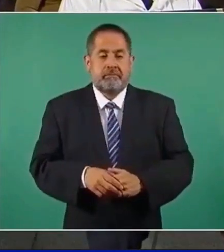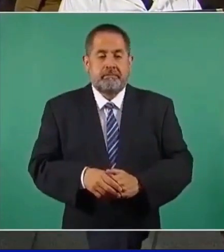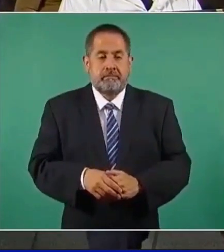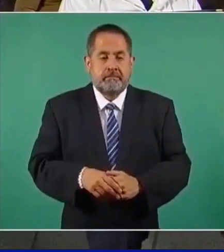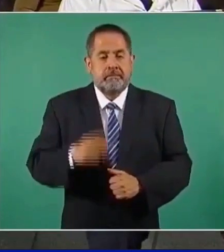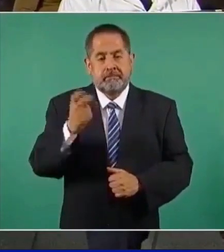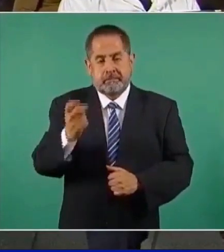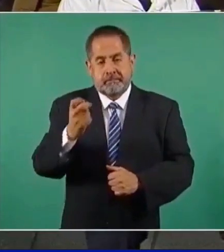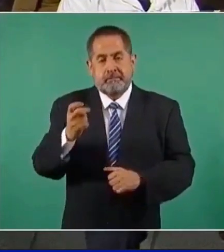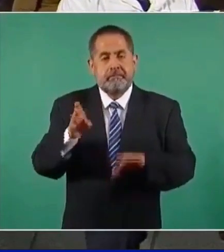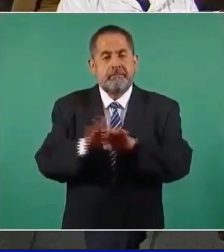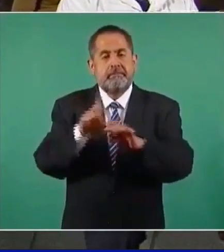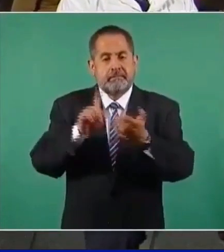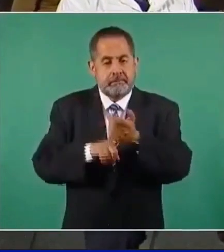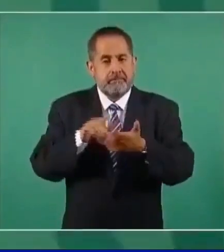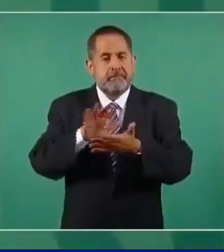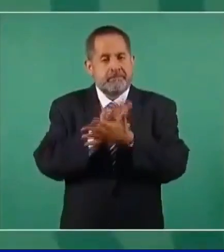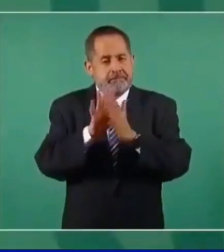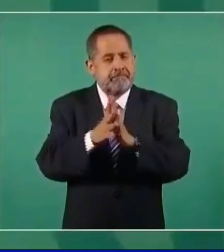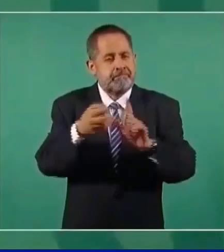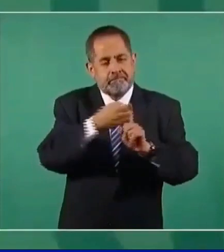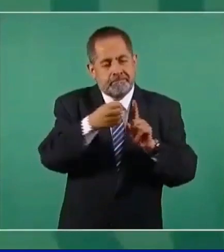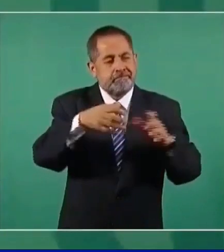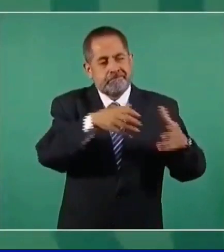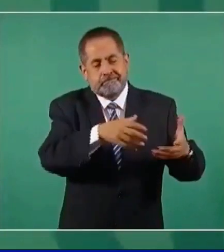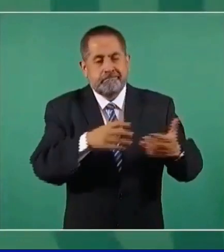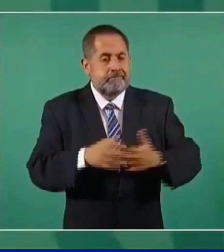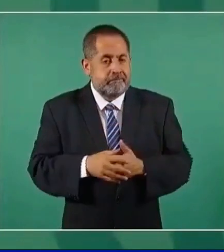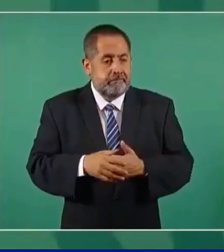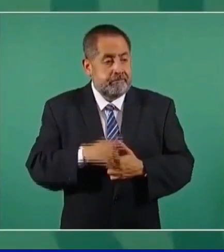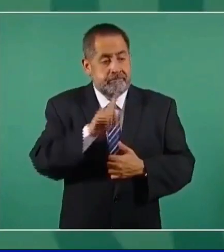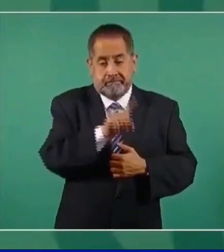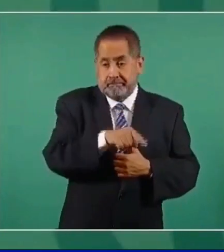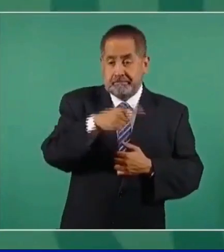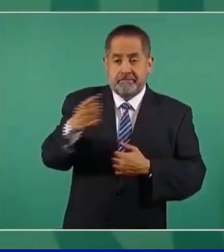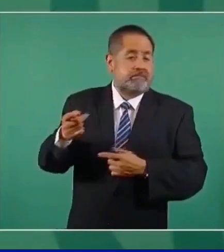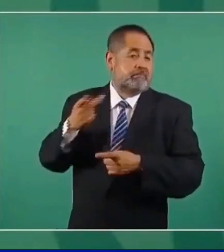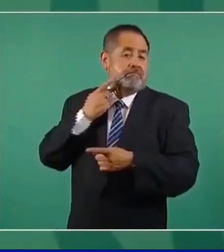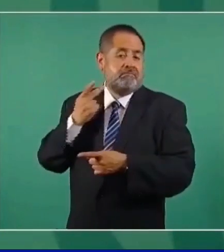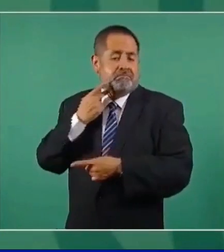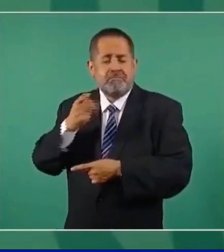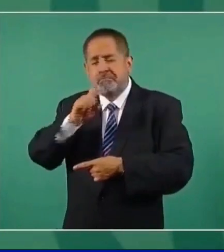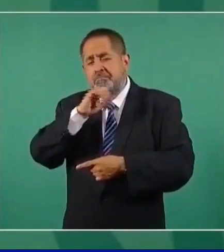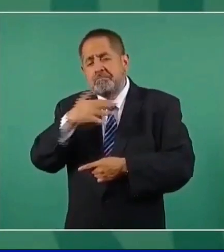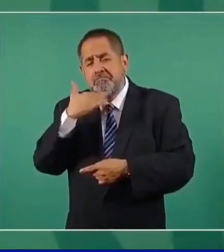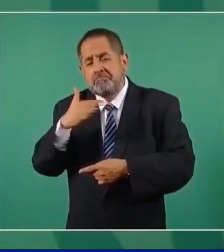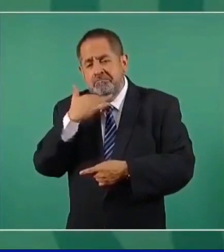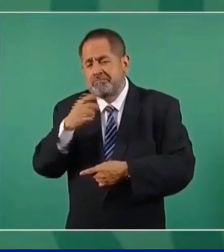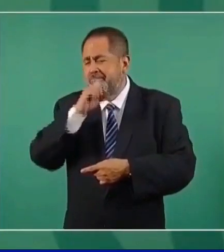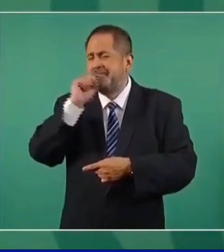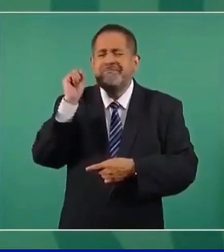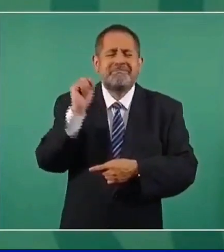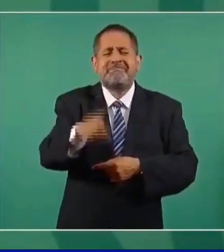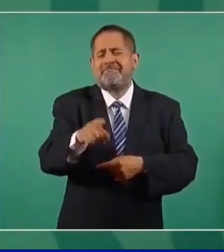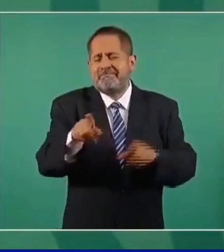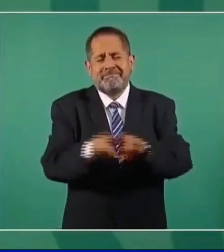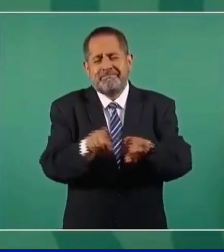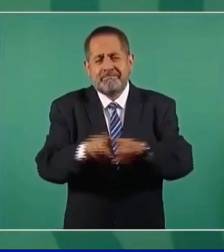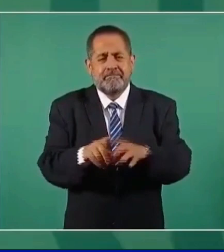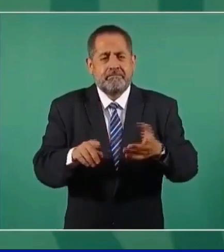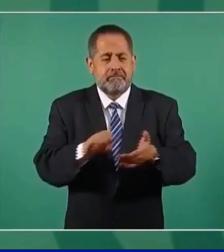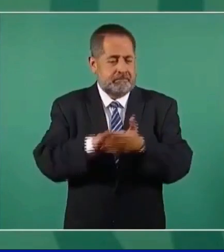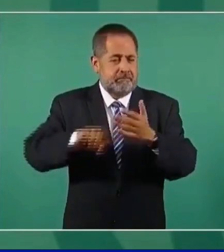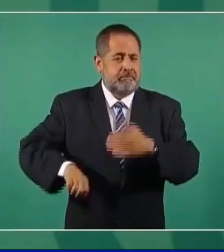Pero eso es en cuanto a la delincuencia organizada, pero en cuanto a la delincuencia de cuello blanco, lo mismo. Esto que estamos hablando de